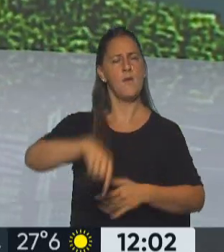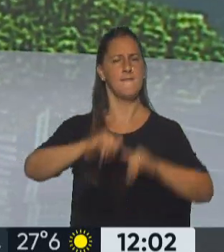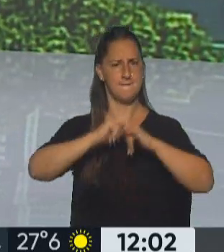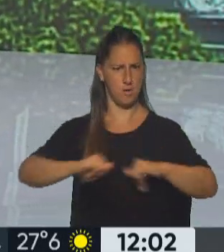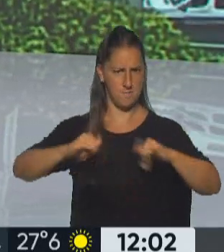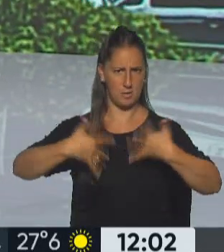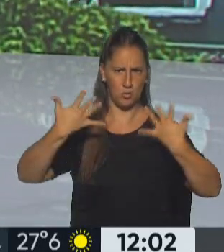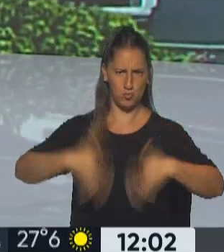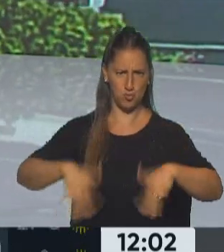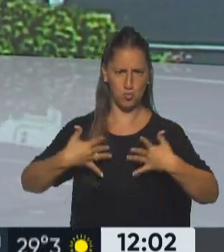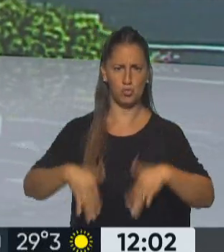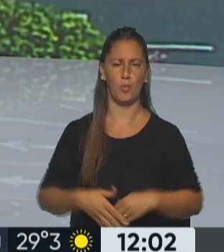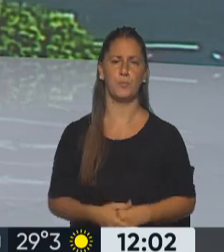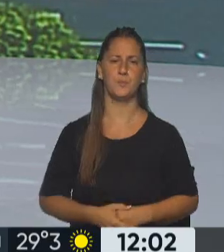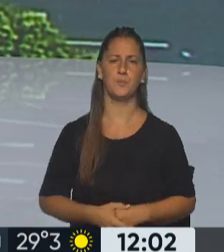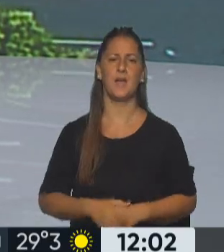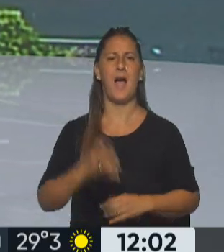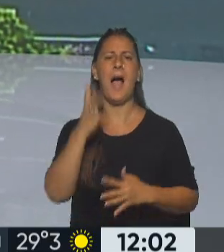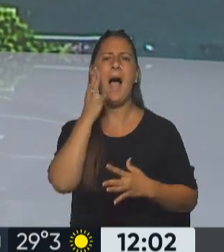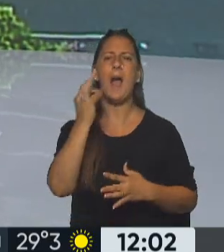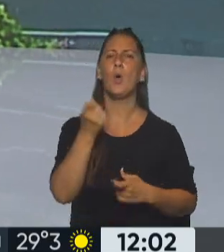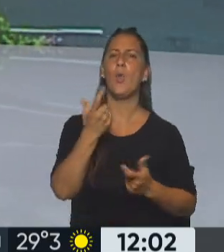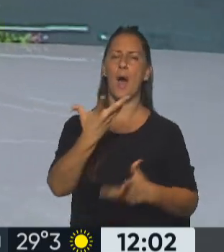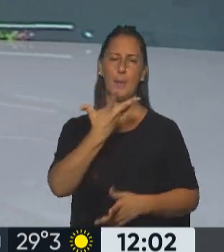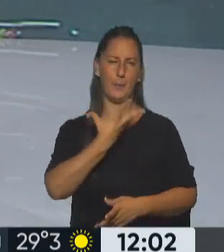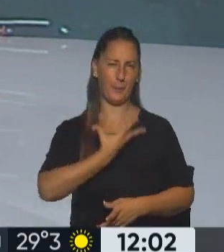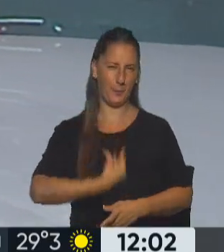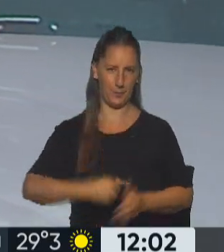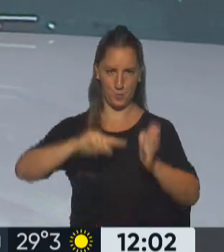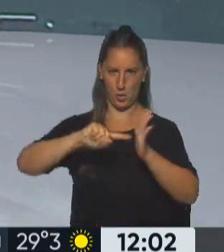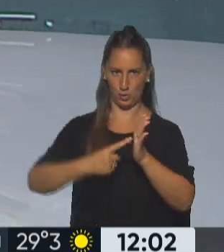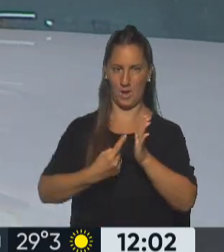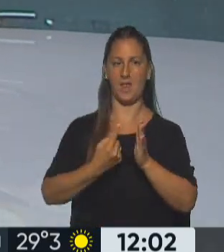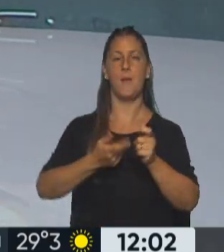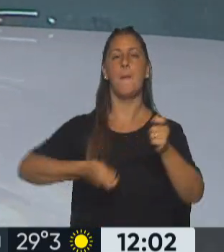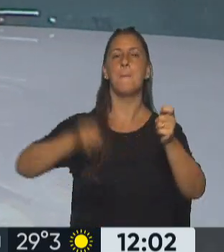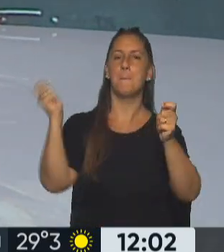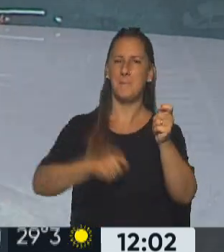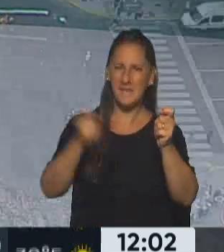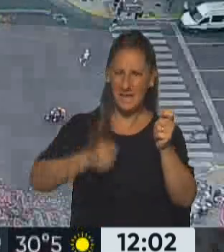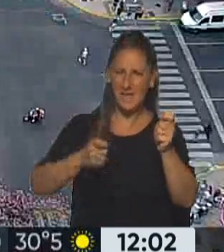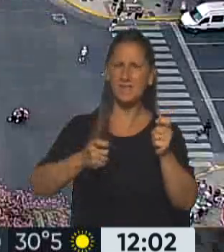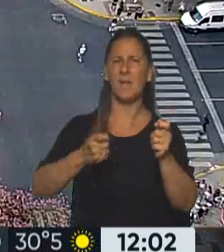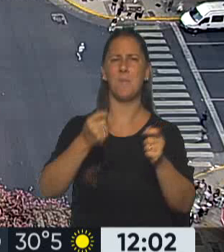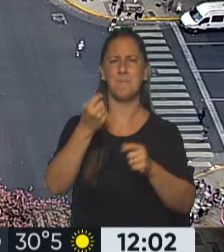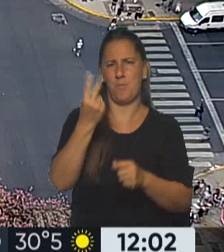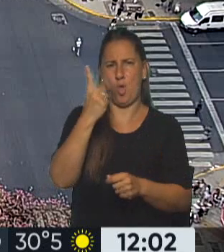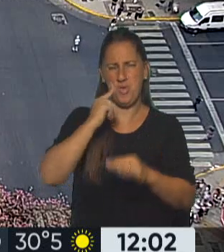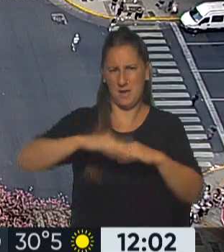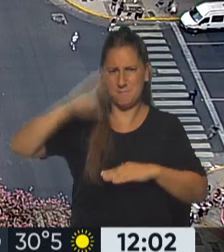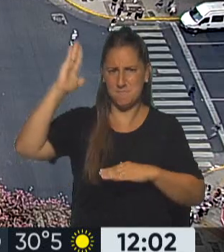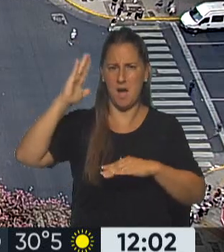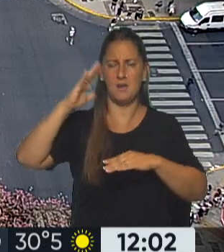Exactamente, con mucha información y algo de alivio en la ciudad de Buenos Aires a propósito del piquete, el corte que durante más de 48 horas